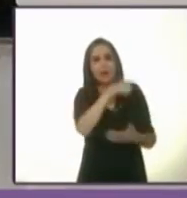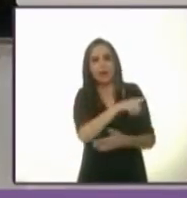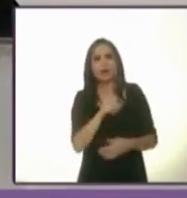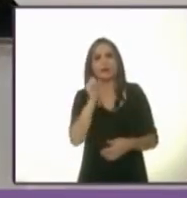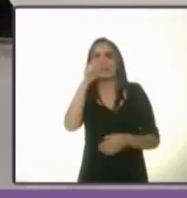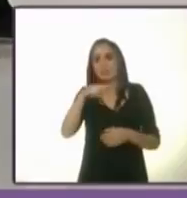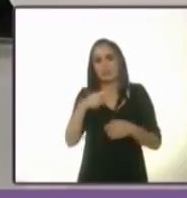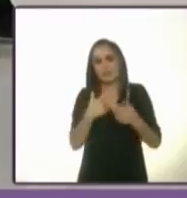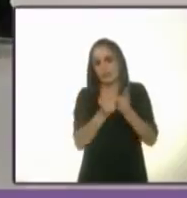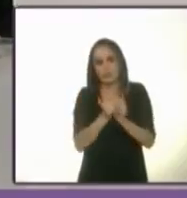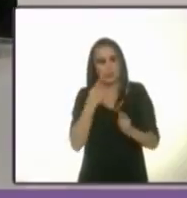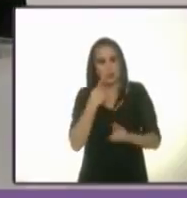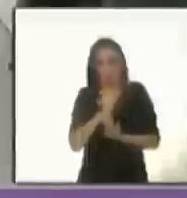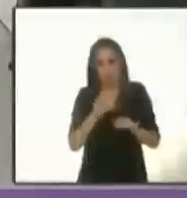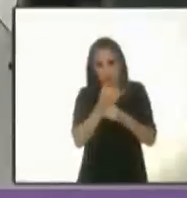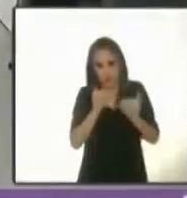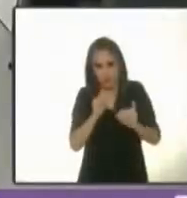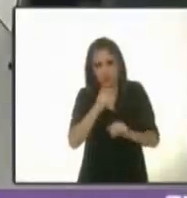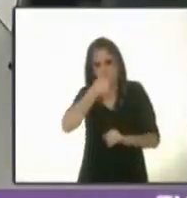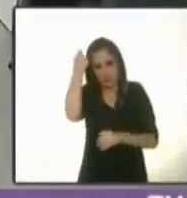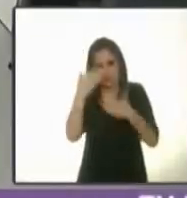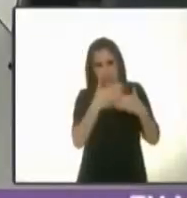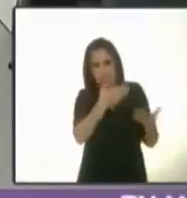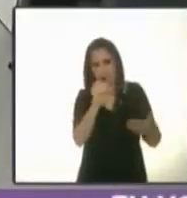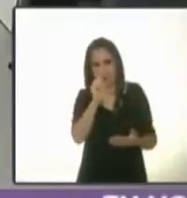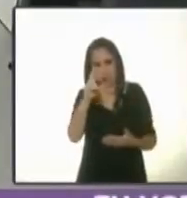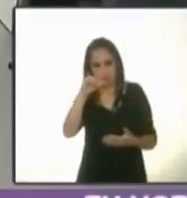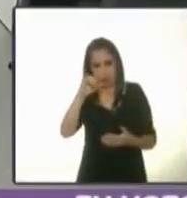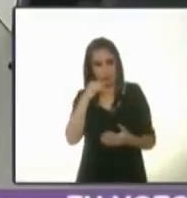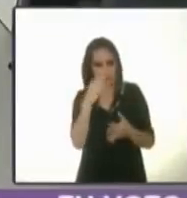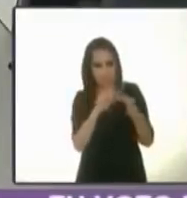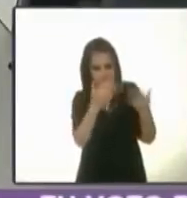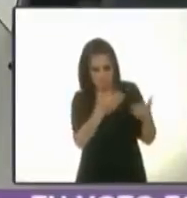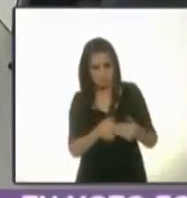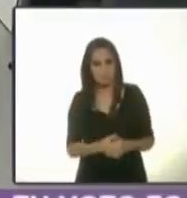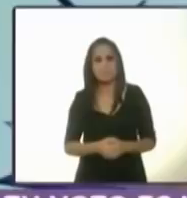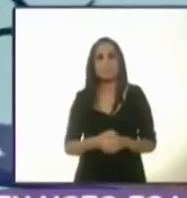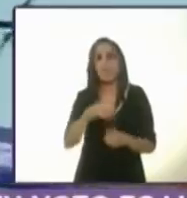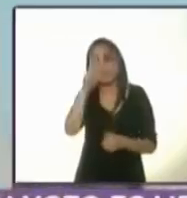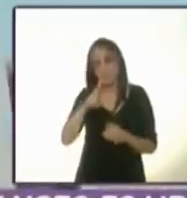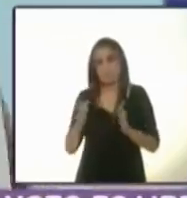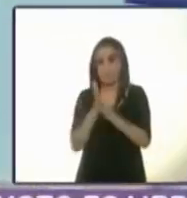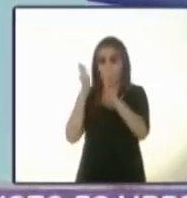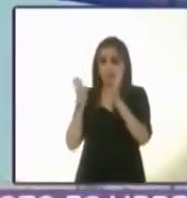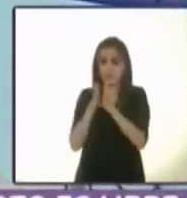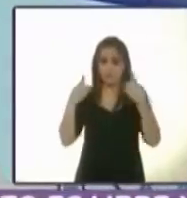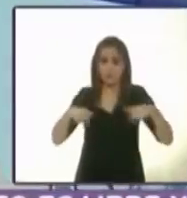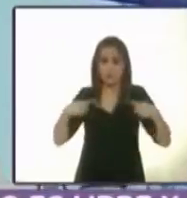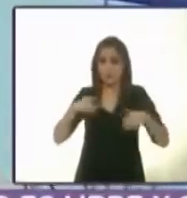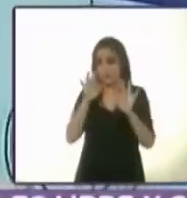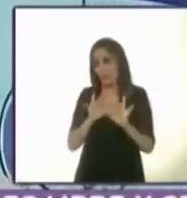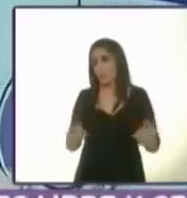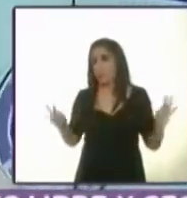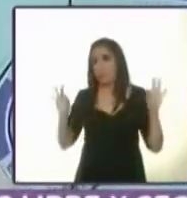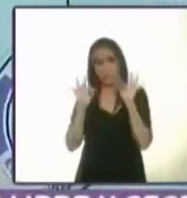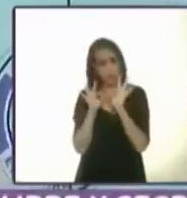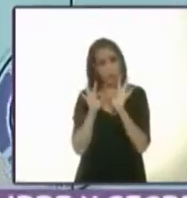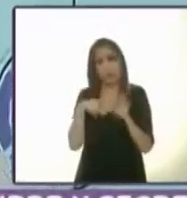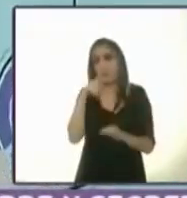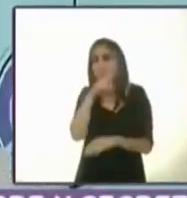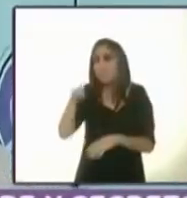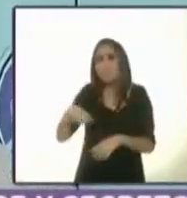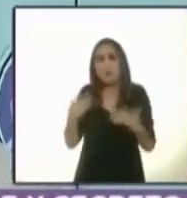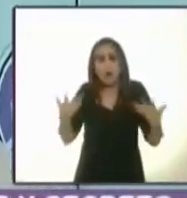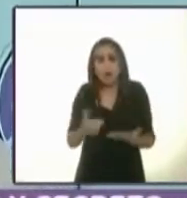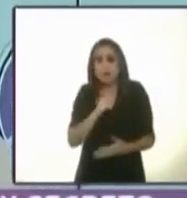candidata sin partido, Lorena Osornio. Adelante, candidata. Es muy importante la participación de los ciudadanos, pero eso no lo hemos tenido